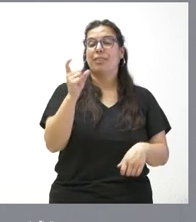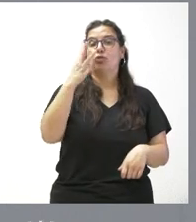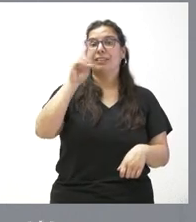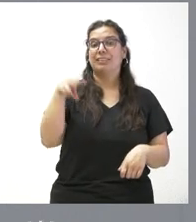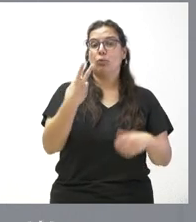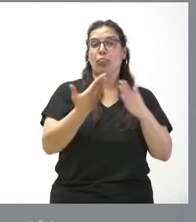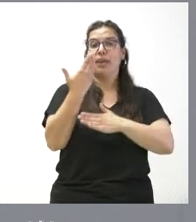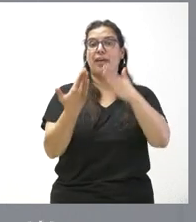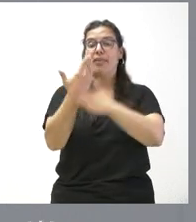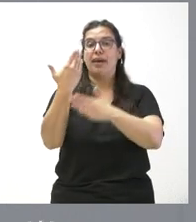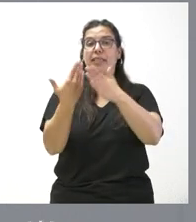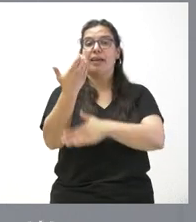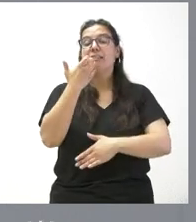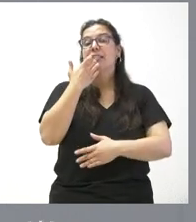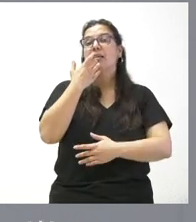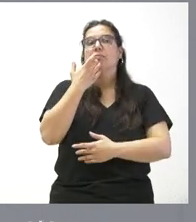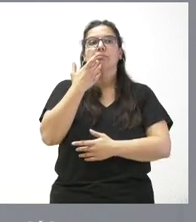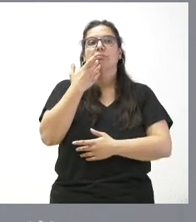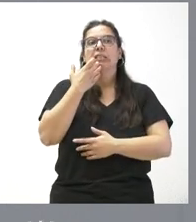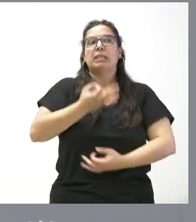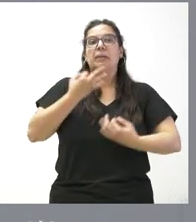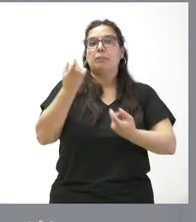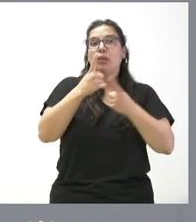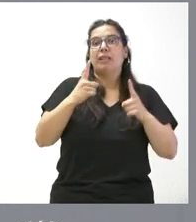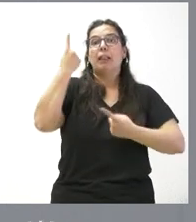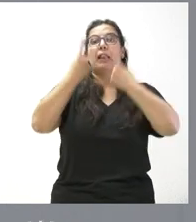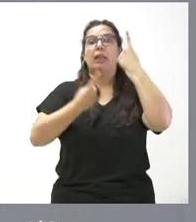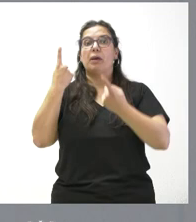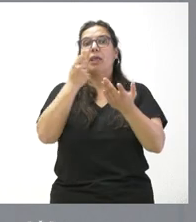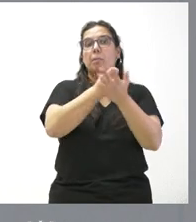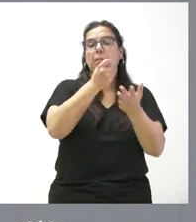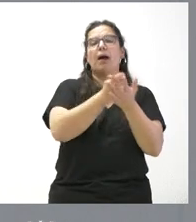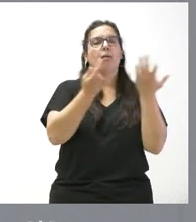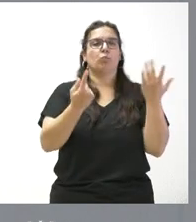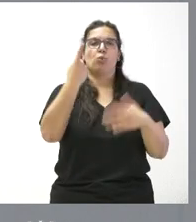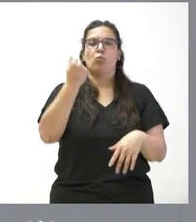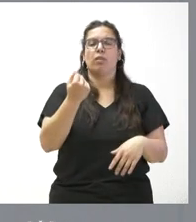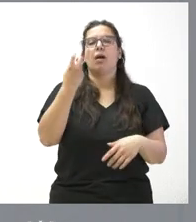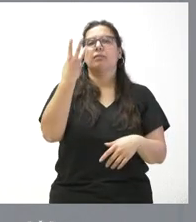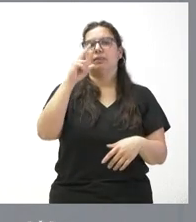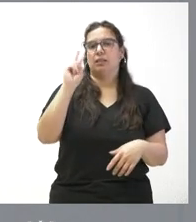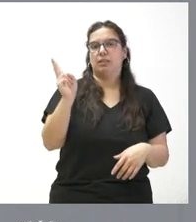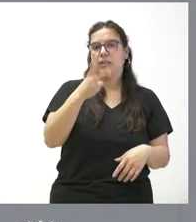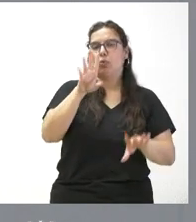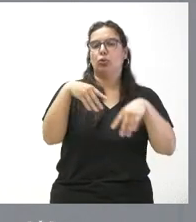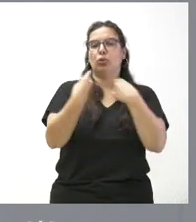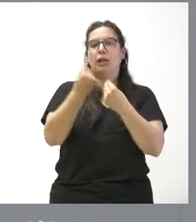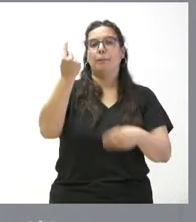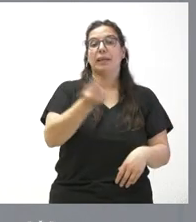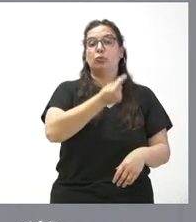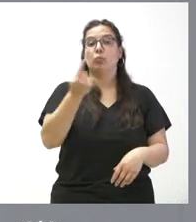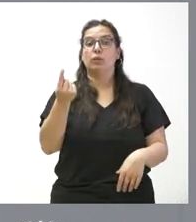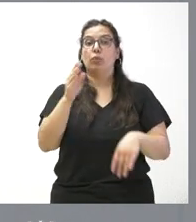para aquellos alumnos esporádicos que abonan el servicio por días concretos. En total, el presupuesto destinado a estas